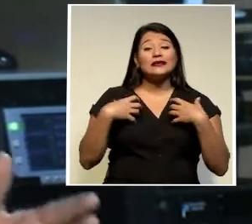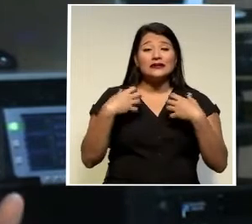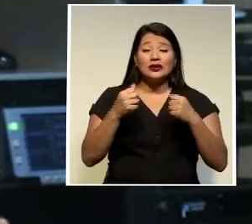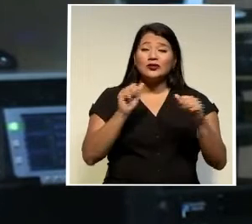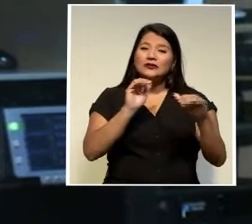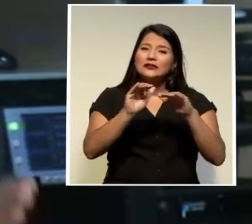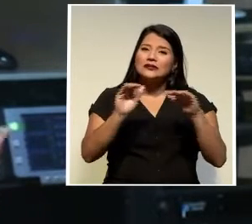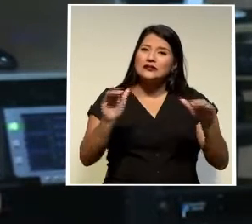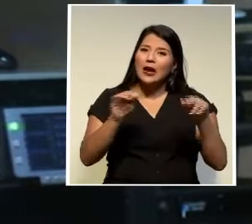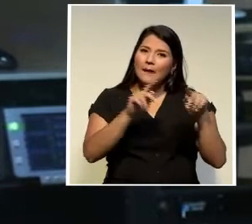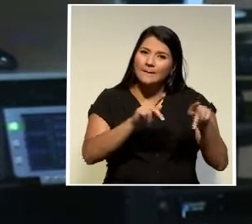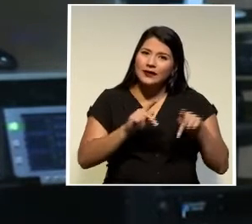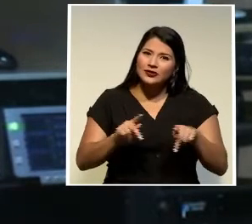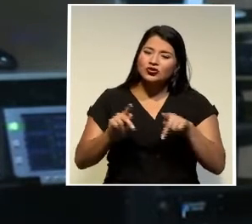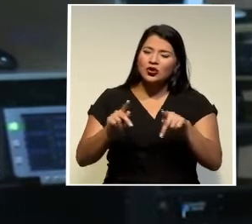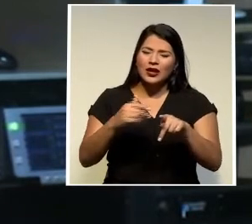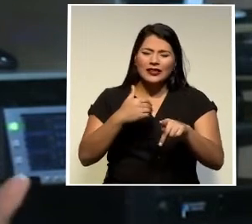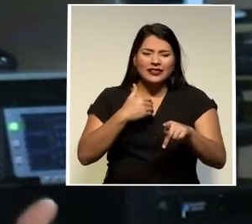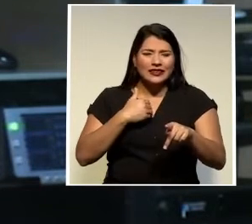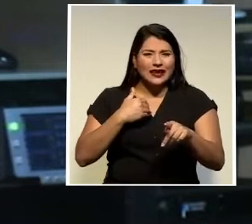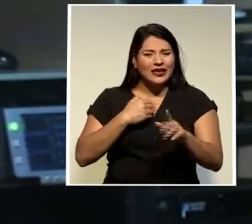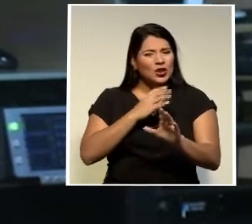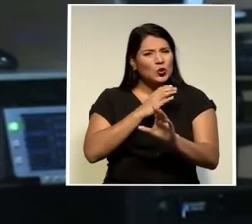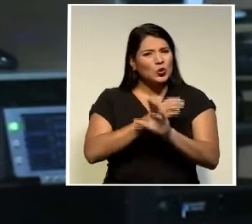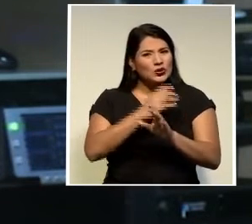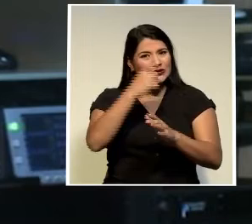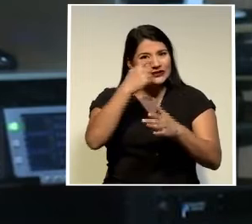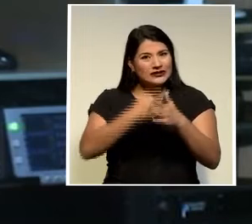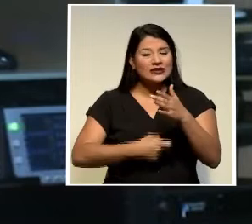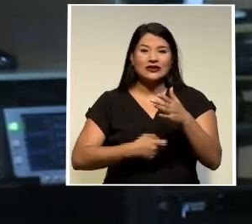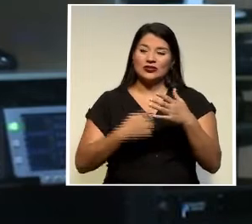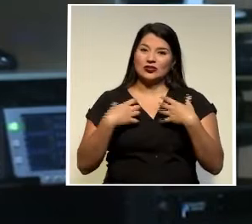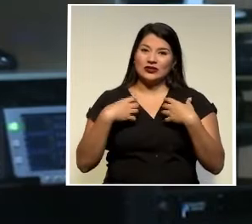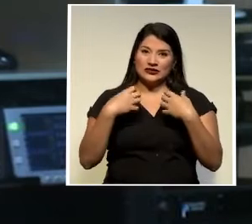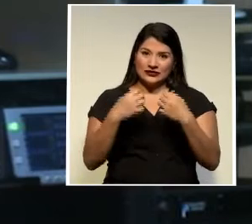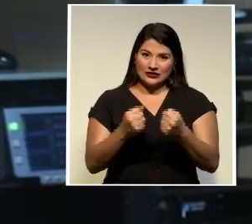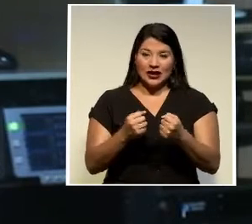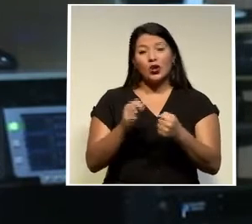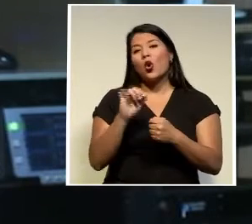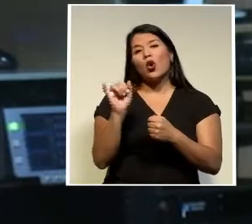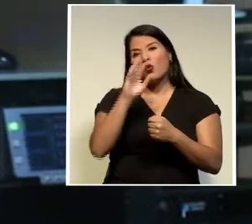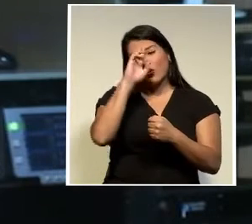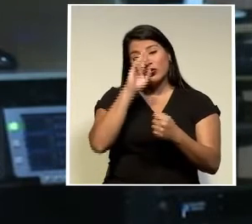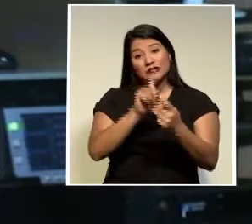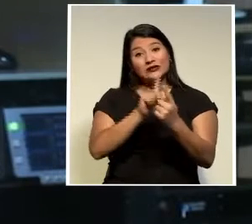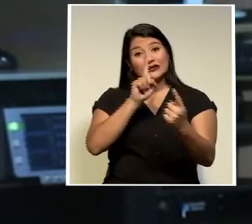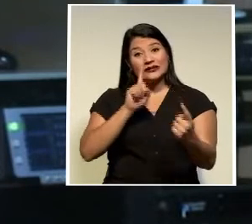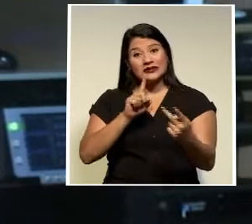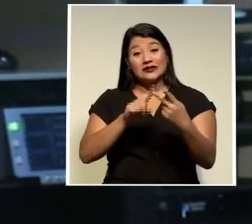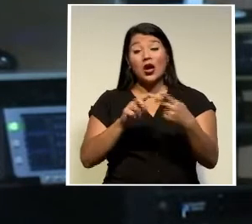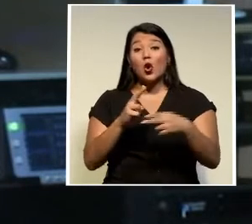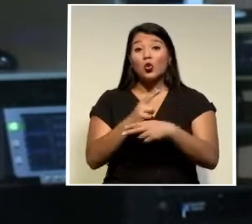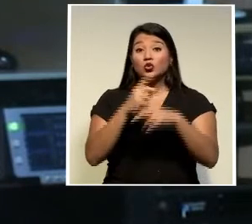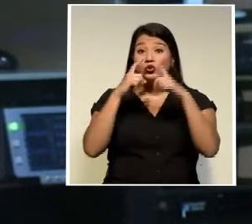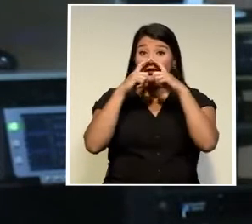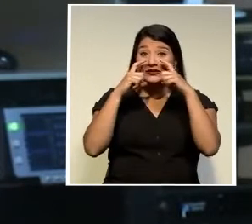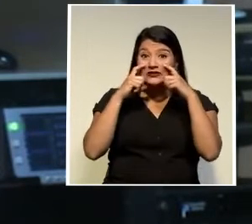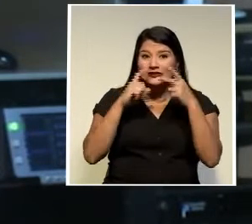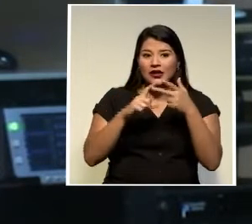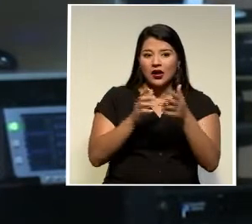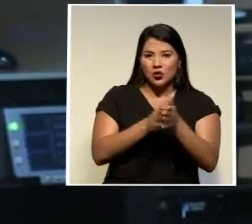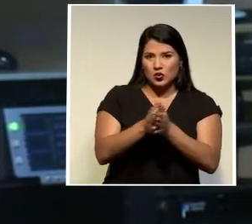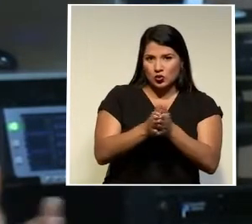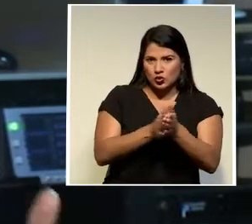a mantener estrictas medidas y protocolos sanitarios como decir distanciamiento, el uso de la mascarilla, el lavado de manos